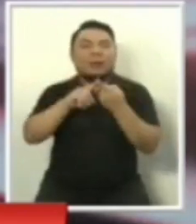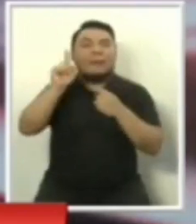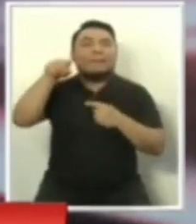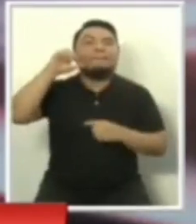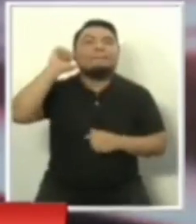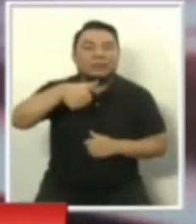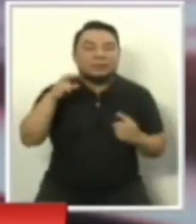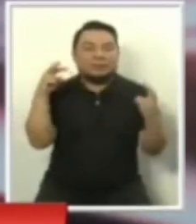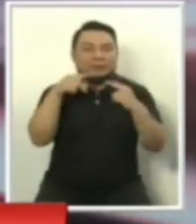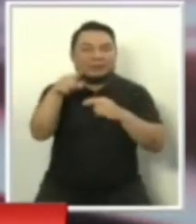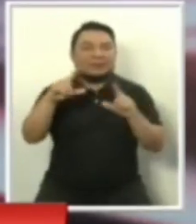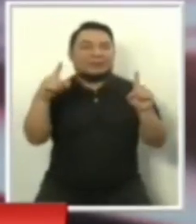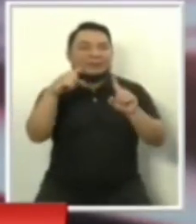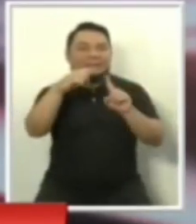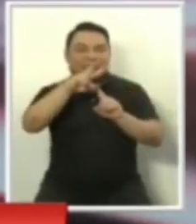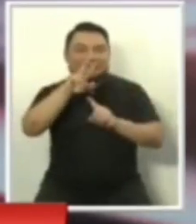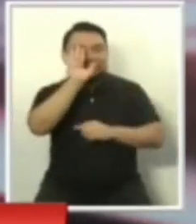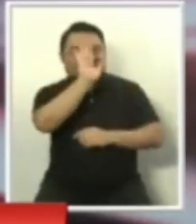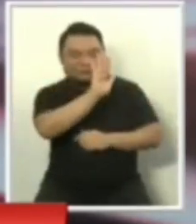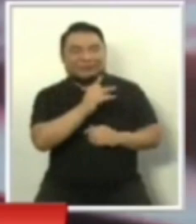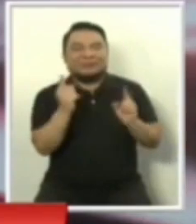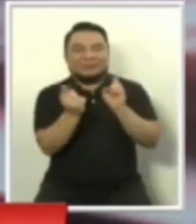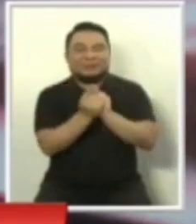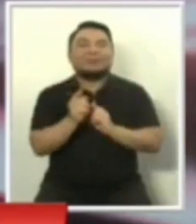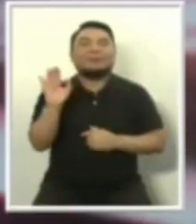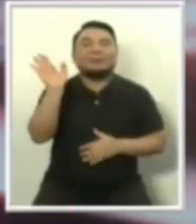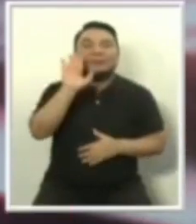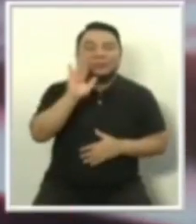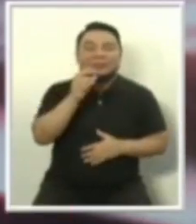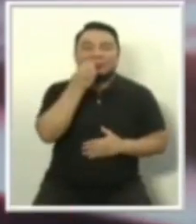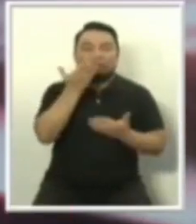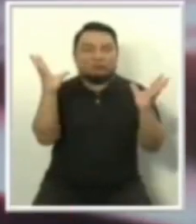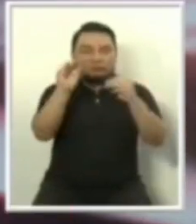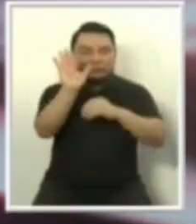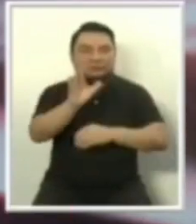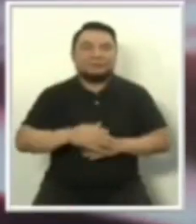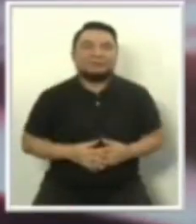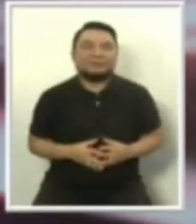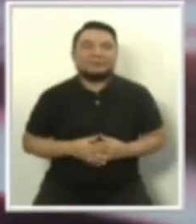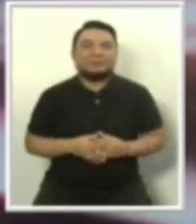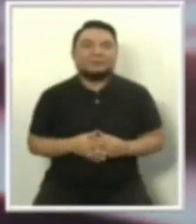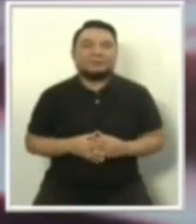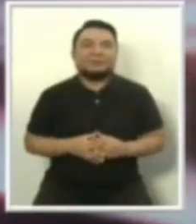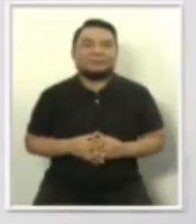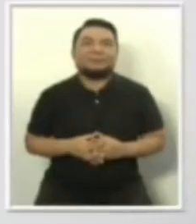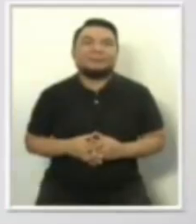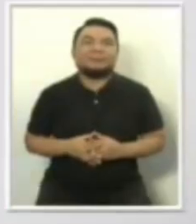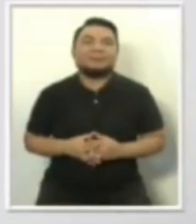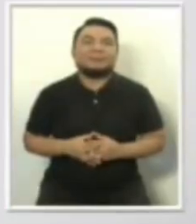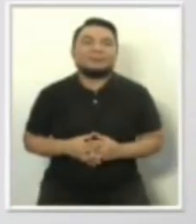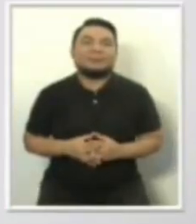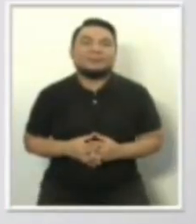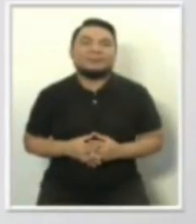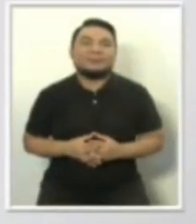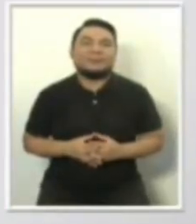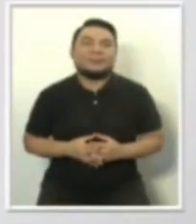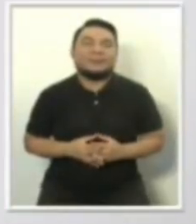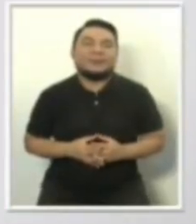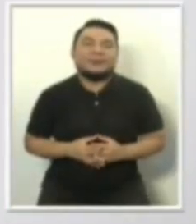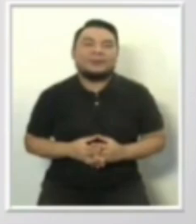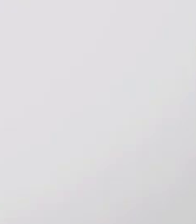ya desde nuestros estudios de TV Perú. Pasen ustedes una excelente noche. Pasen una